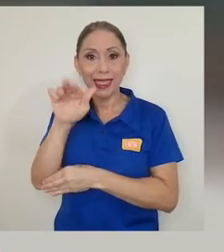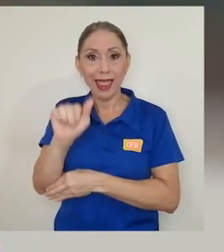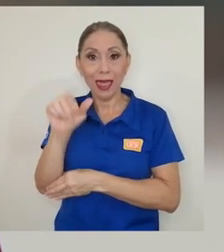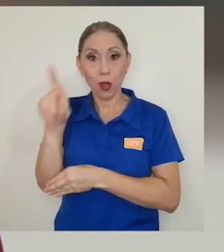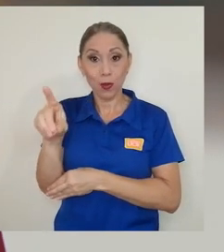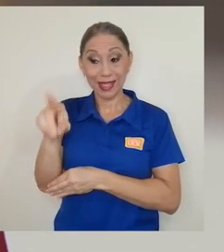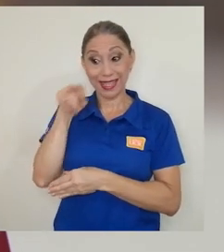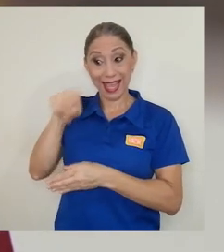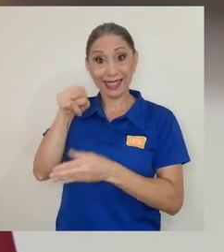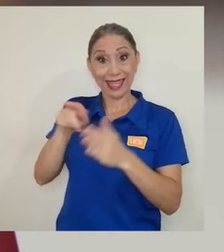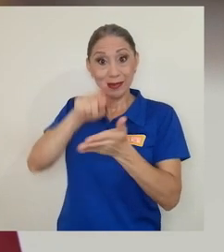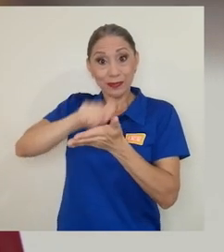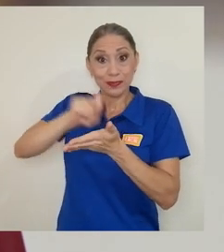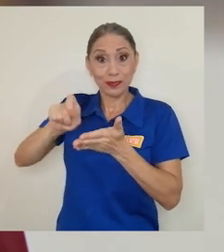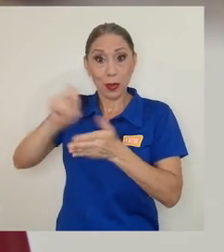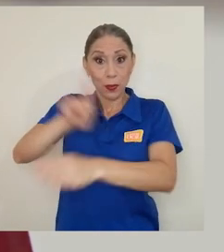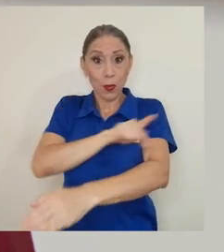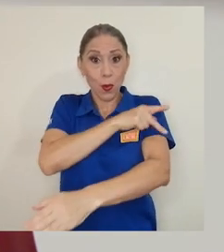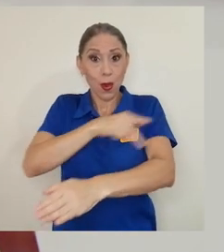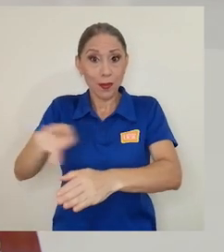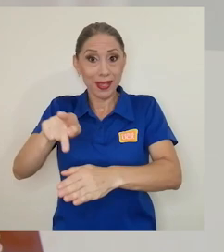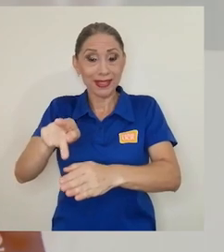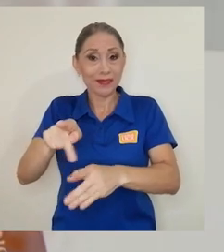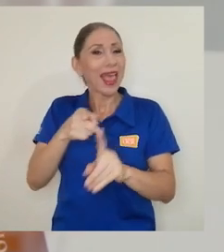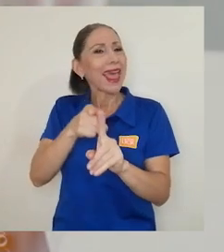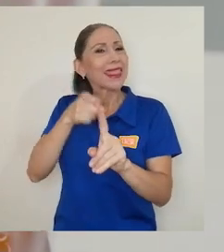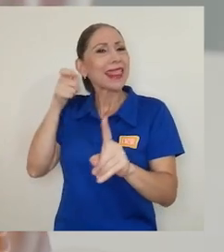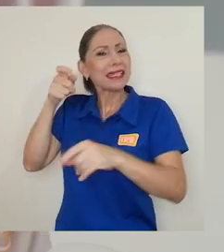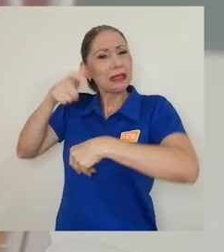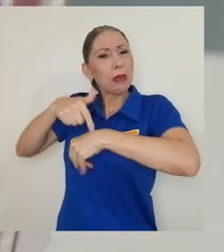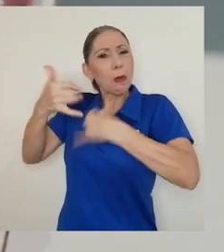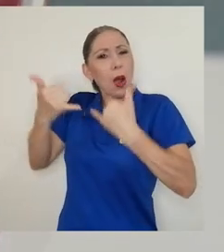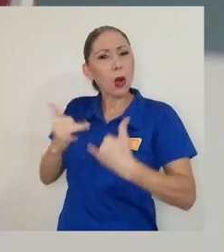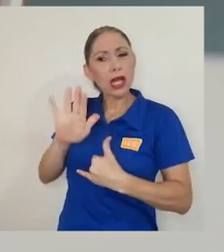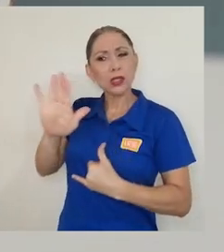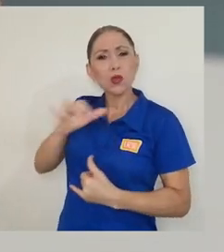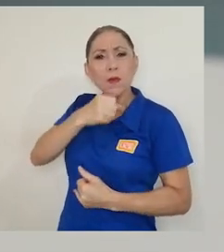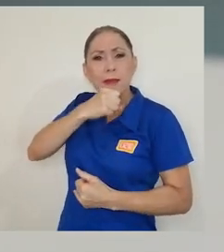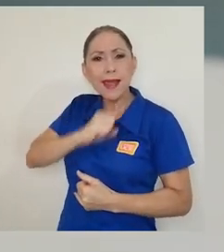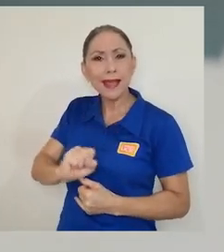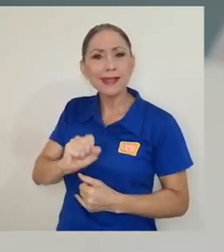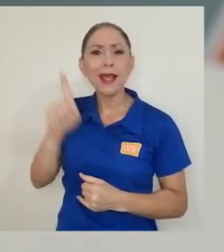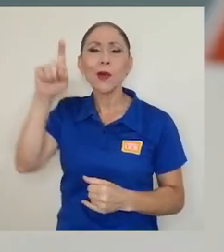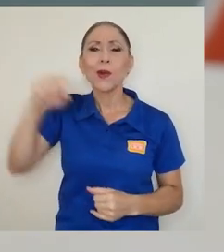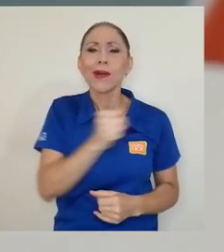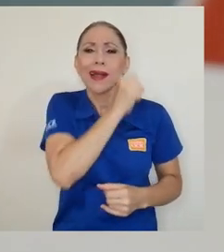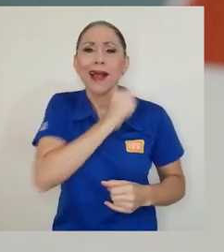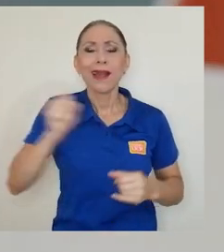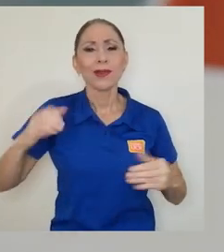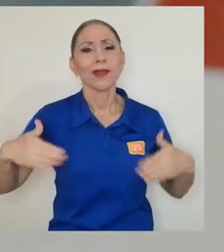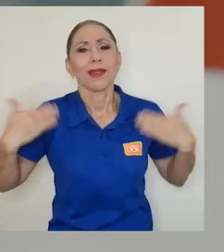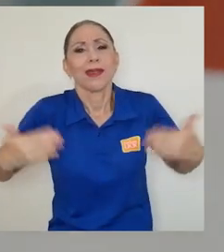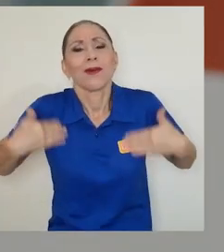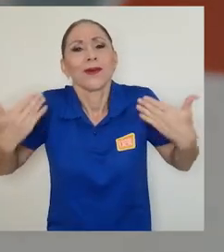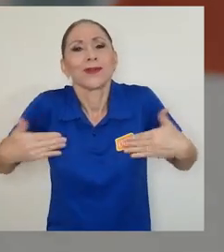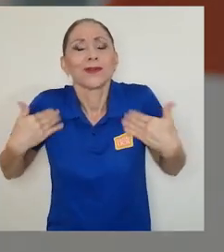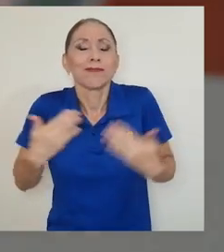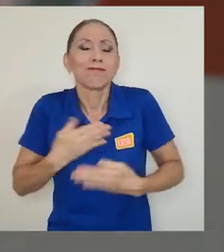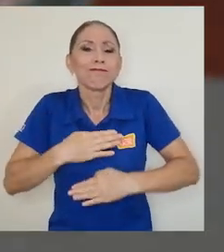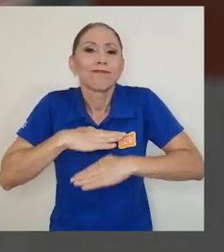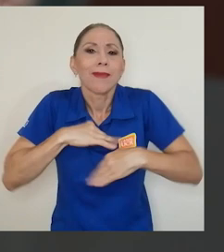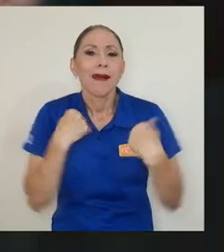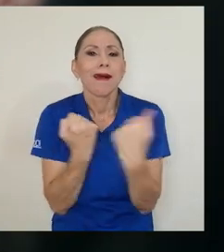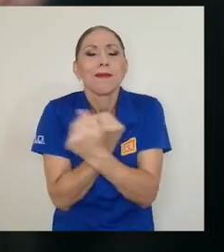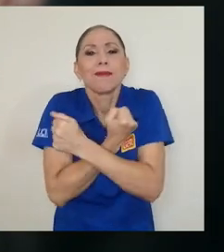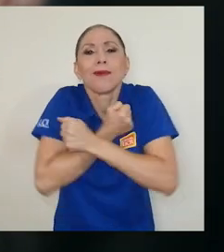Este poemario de Julieta Dobles está escrito desde la cumbre de su vejez. Es un canto de gozo, amor y solidaridad